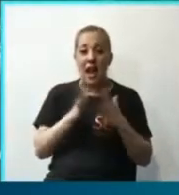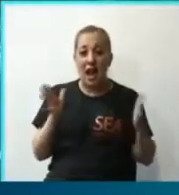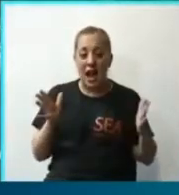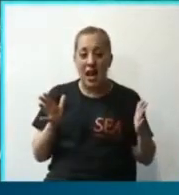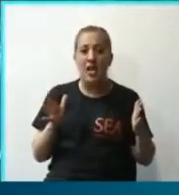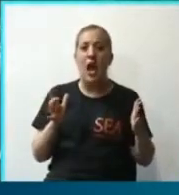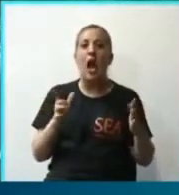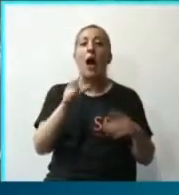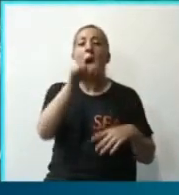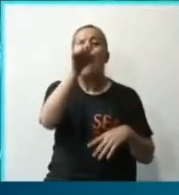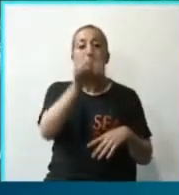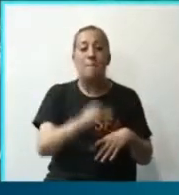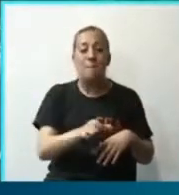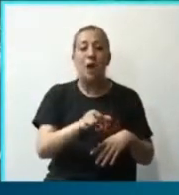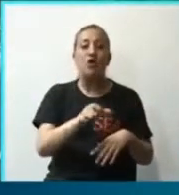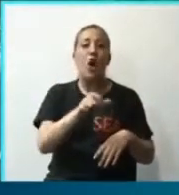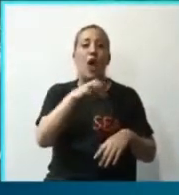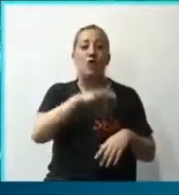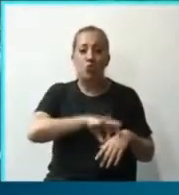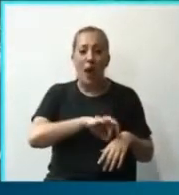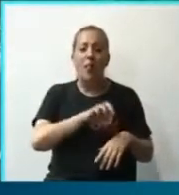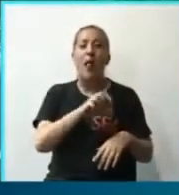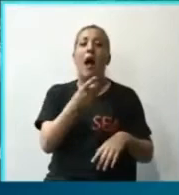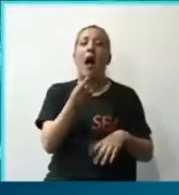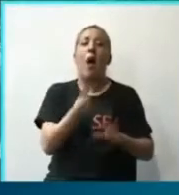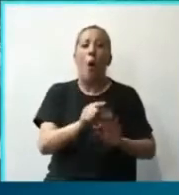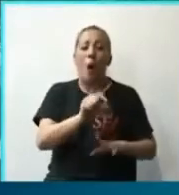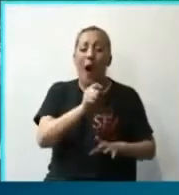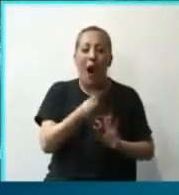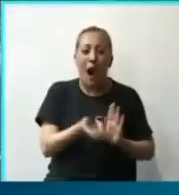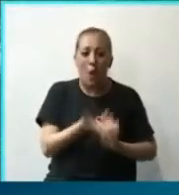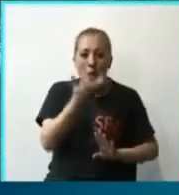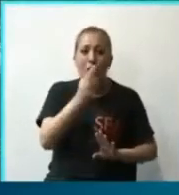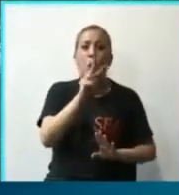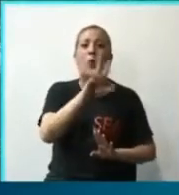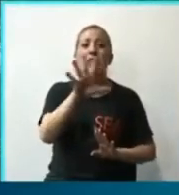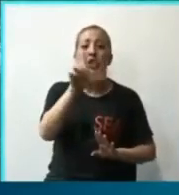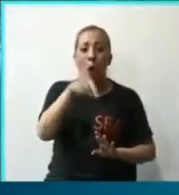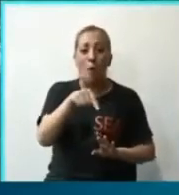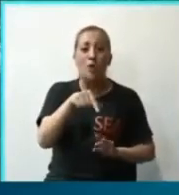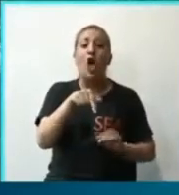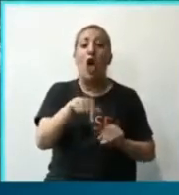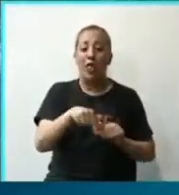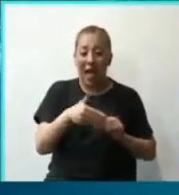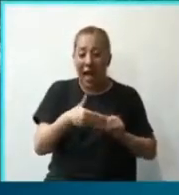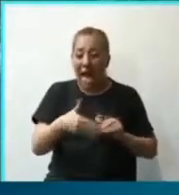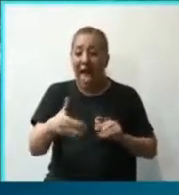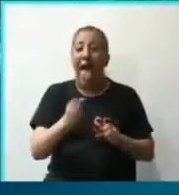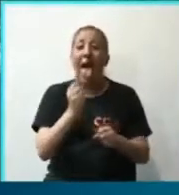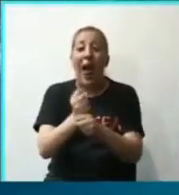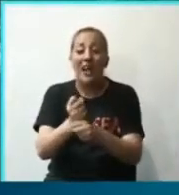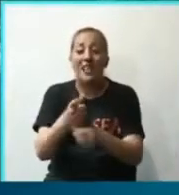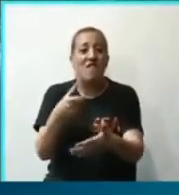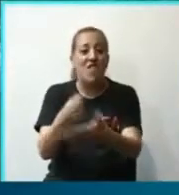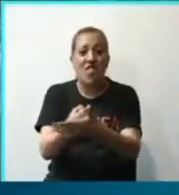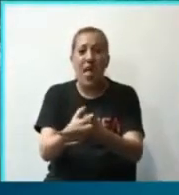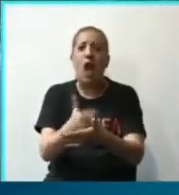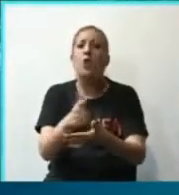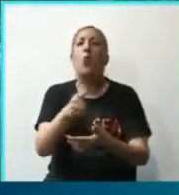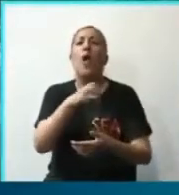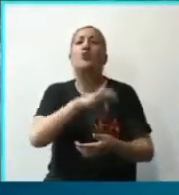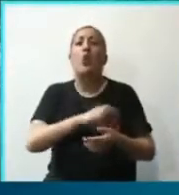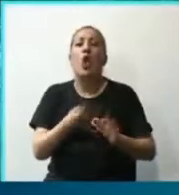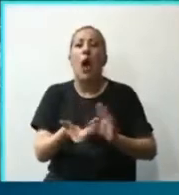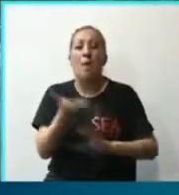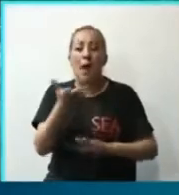tuvieron un aumento del 25% y no está previsto aumentos de acá a fin de año. O sea que la inflación que vamos a tener en